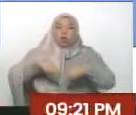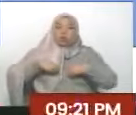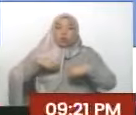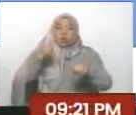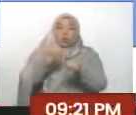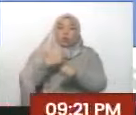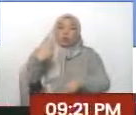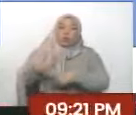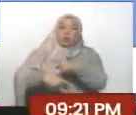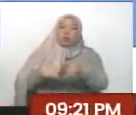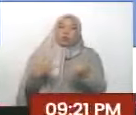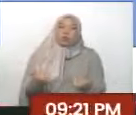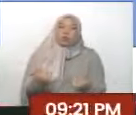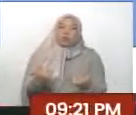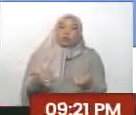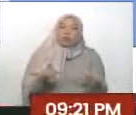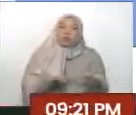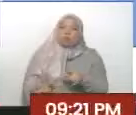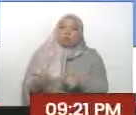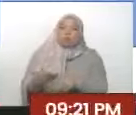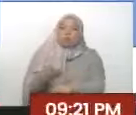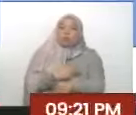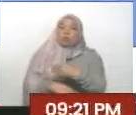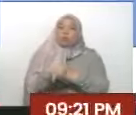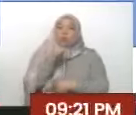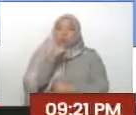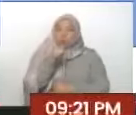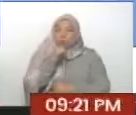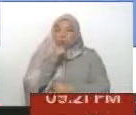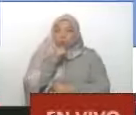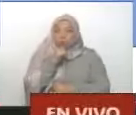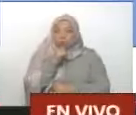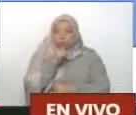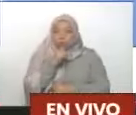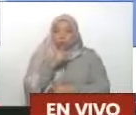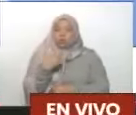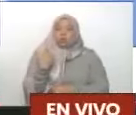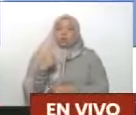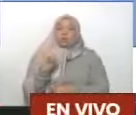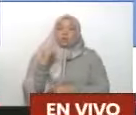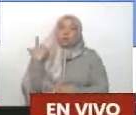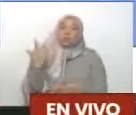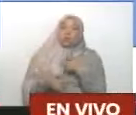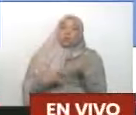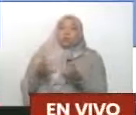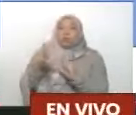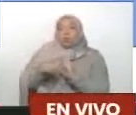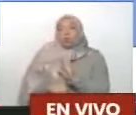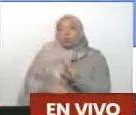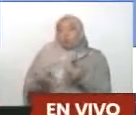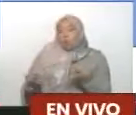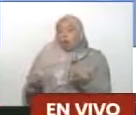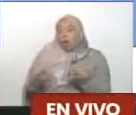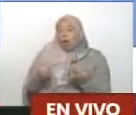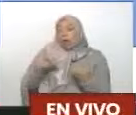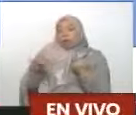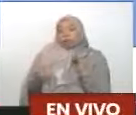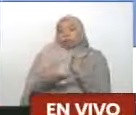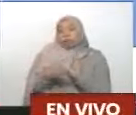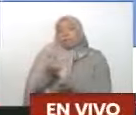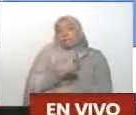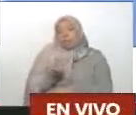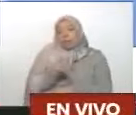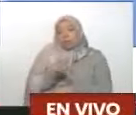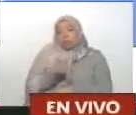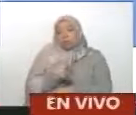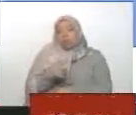proclamó presidente de Venezuela y, por tanto, trazaron una estrategia de robarse nuestros activos cuando Venezuela,